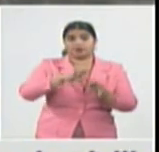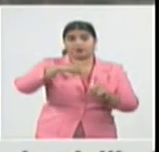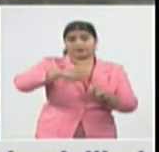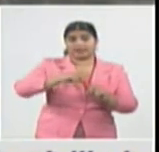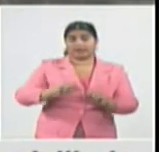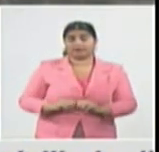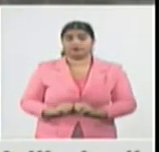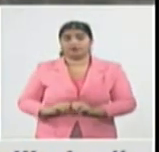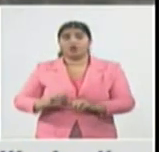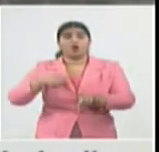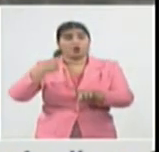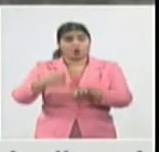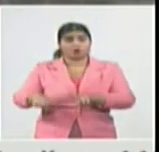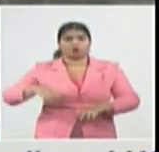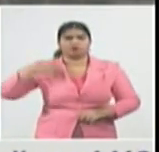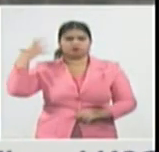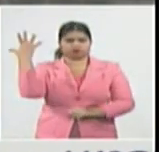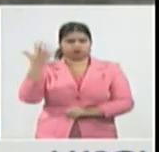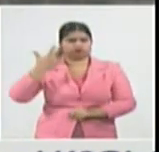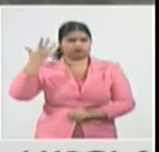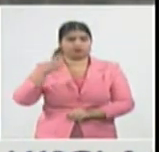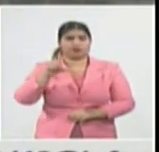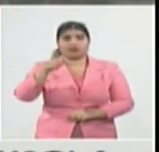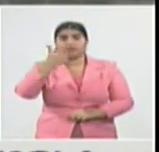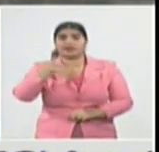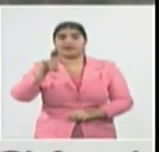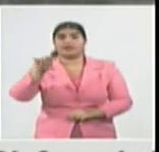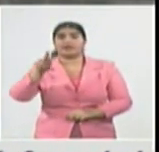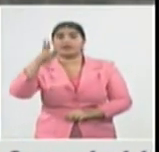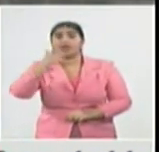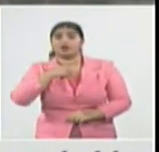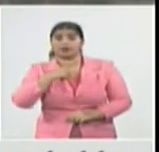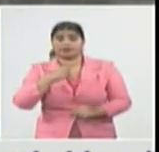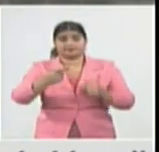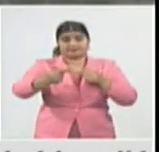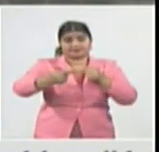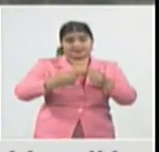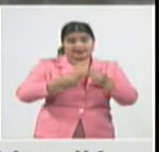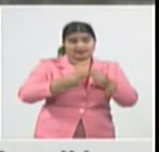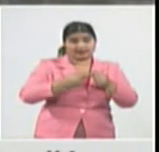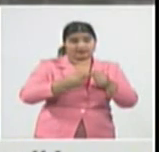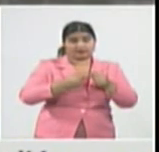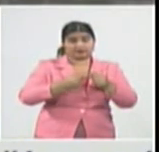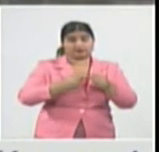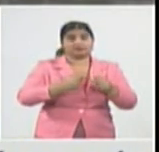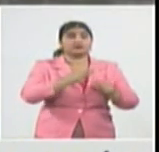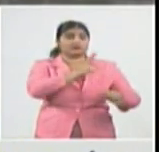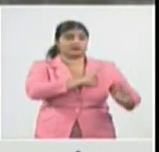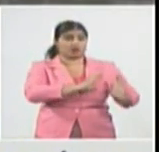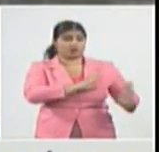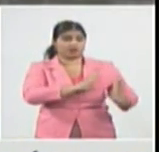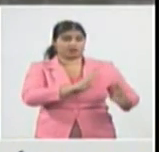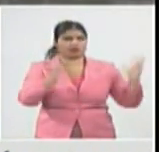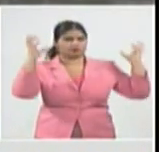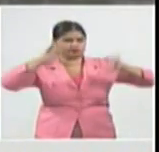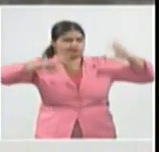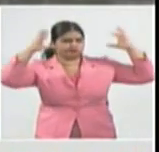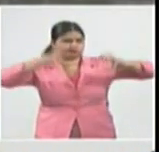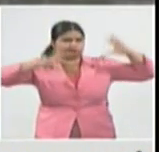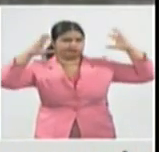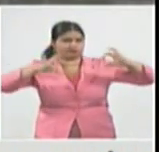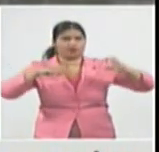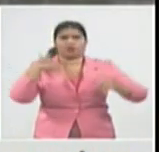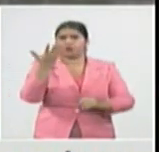huracán en aquel momento Laura que pasó cerca de las provincias orientales trayendo bastante lluvia y bueno algunos vientos que se propueron por